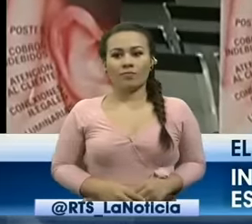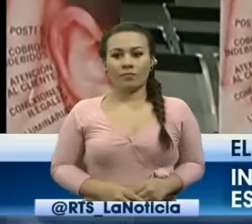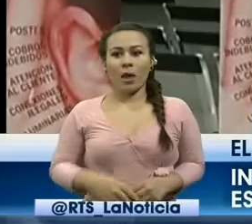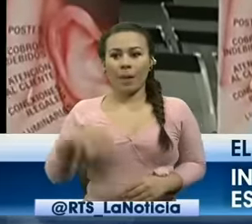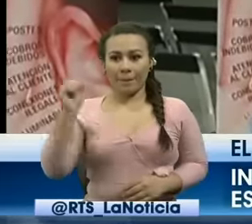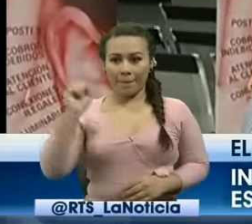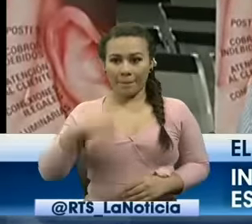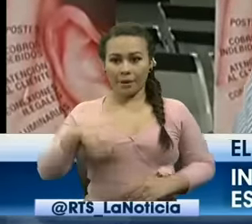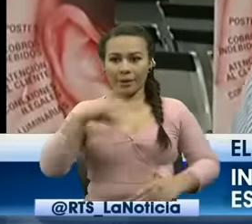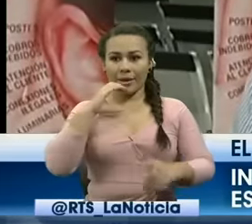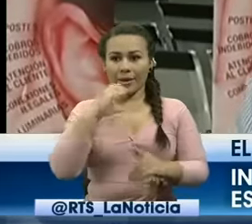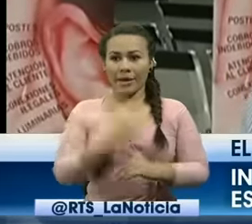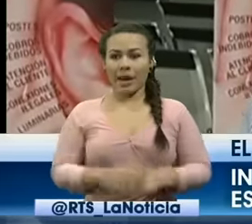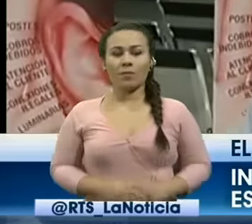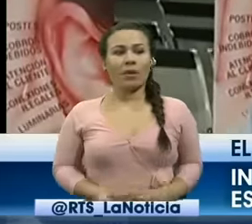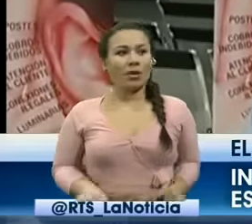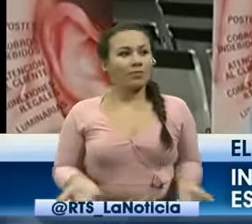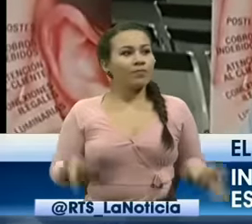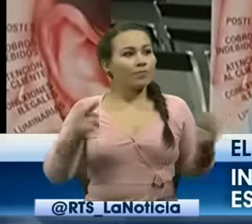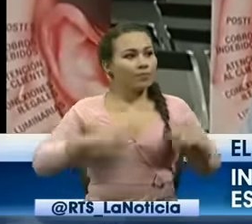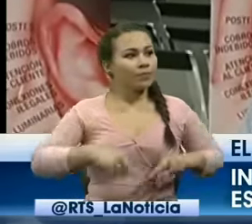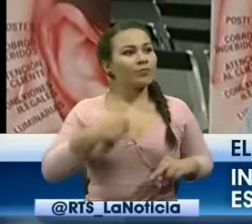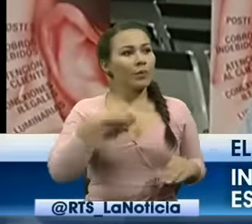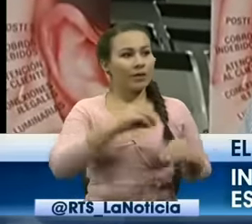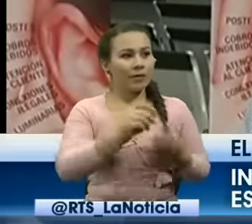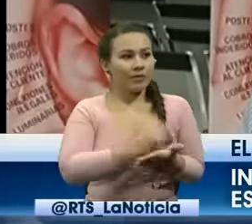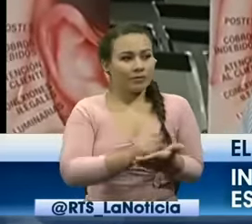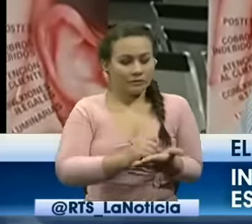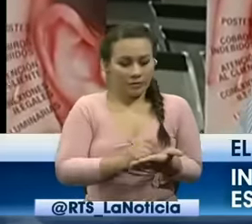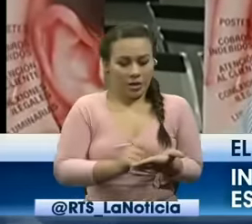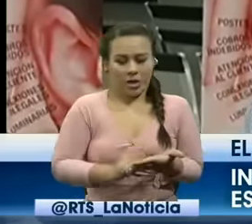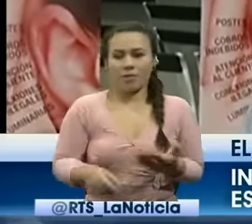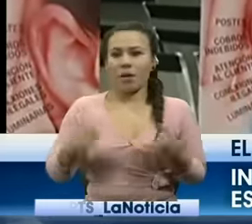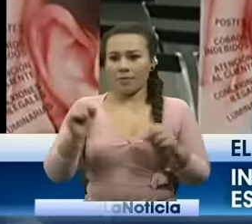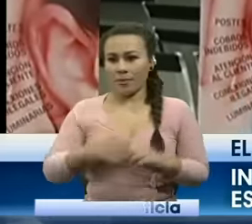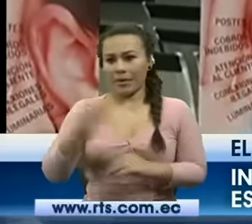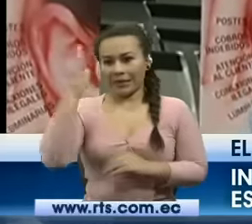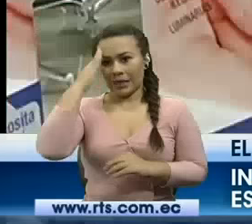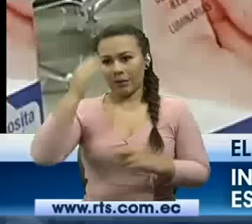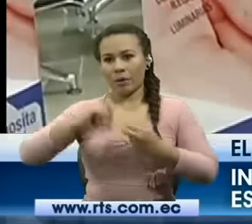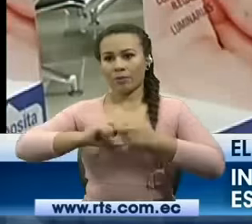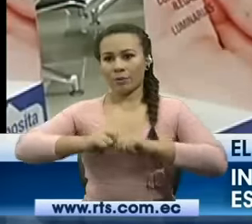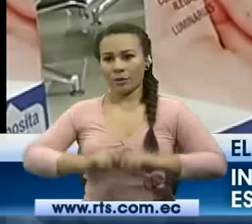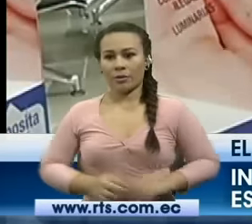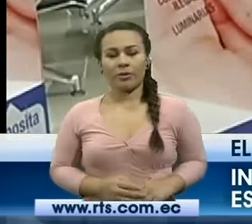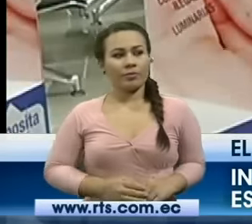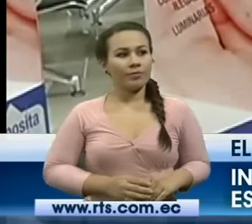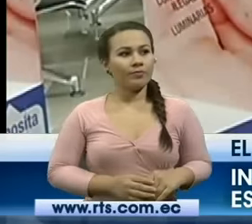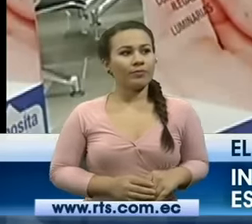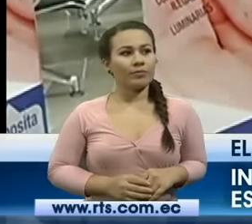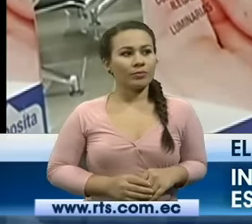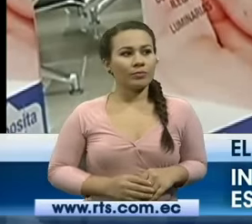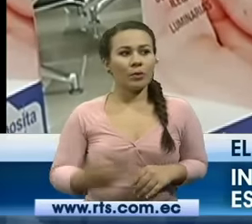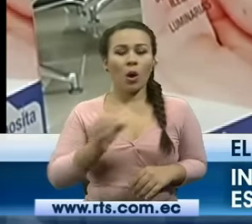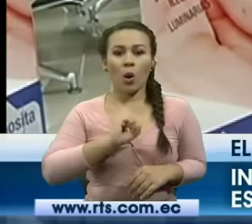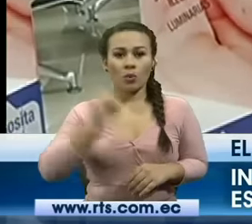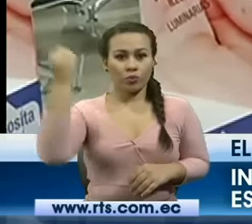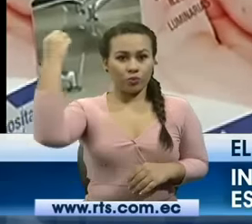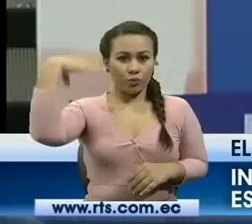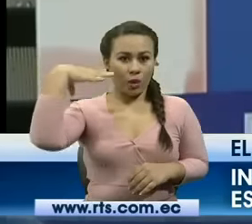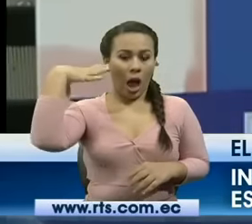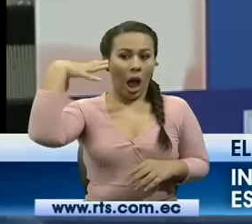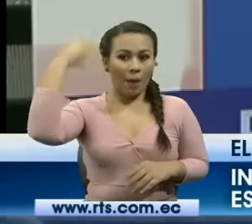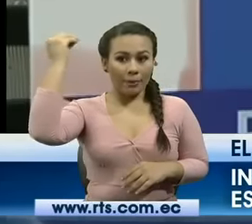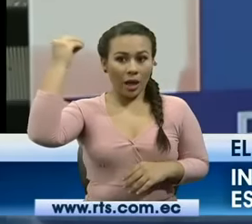denunciar tal vez anónimamente sin que firmen pero debidamente identificado el problema como una luminaria que está